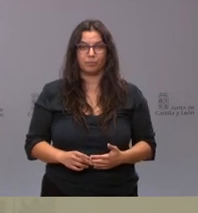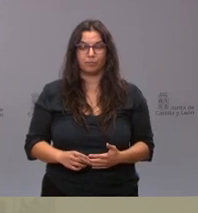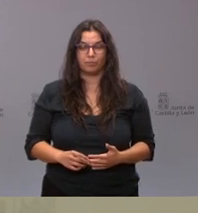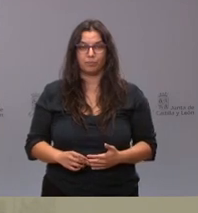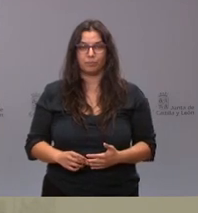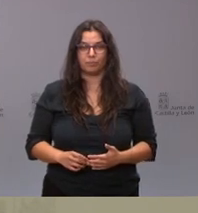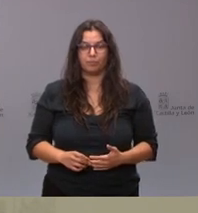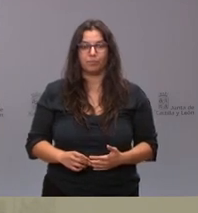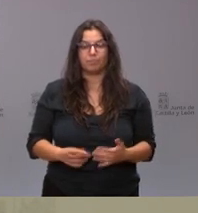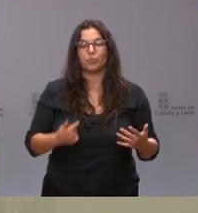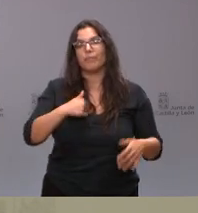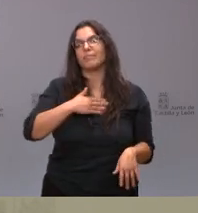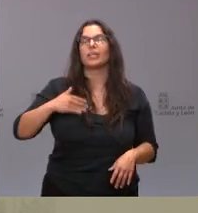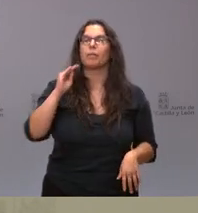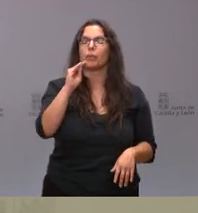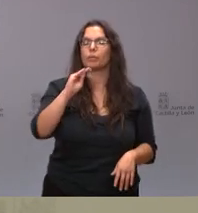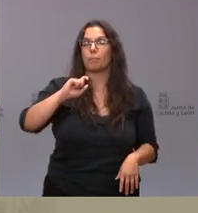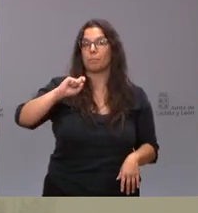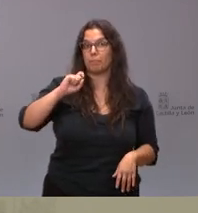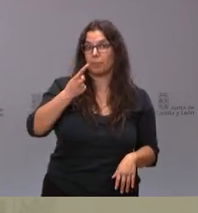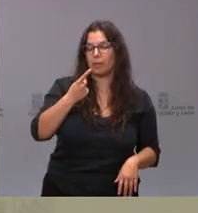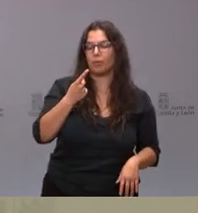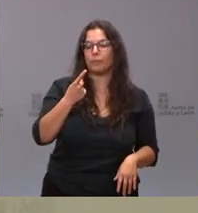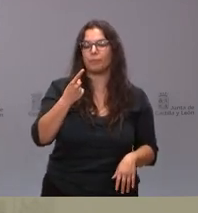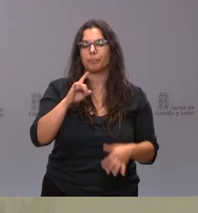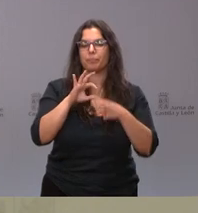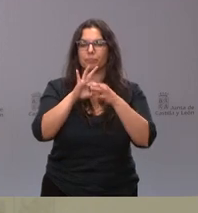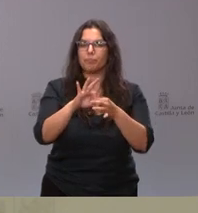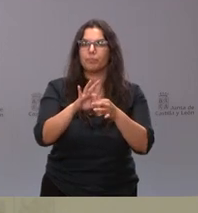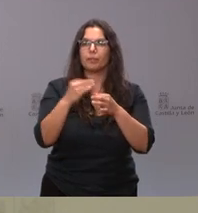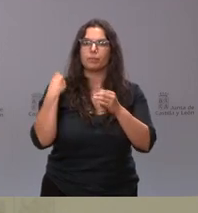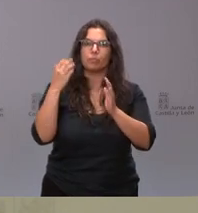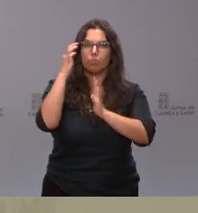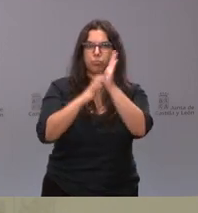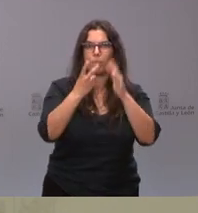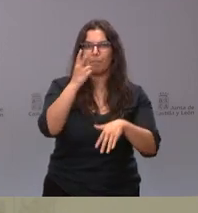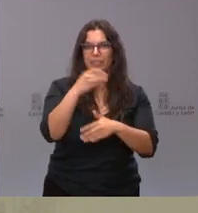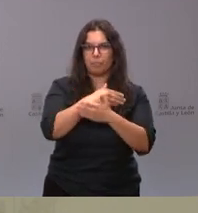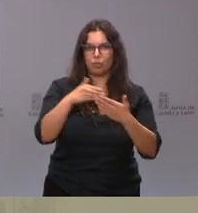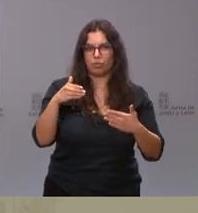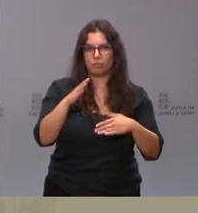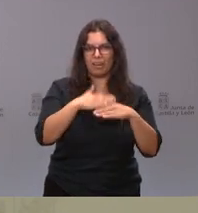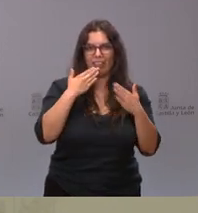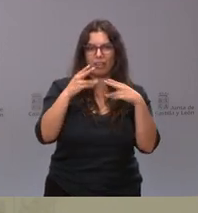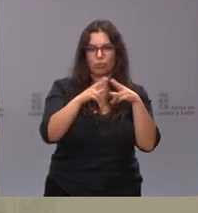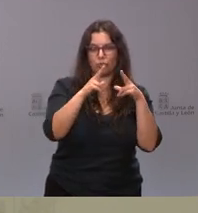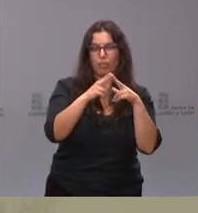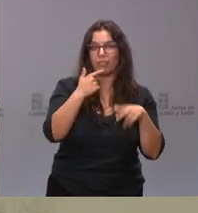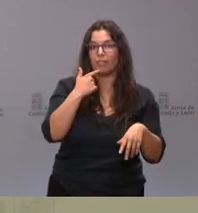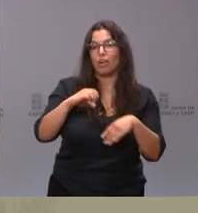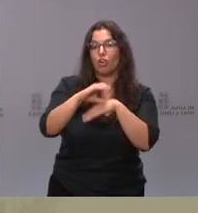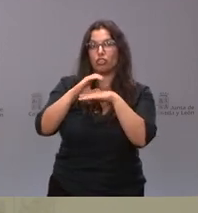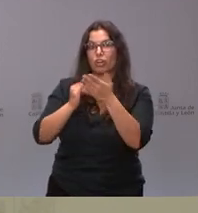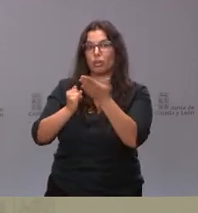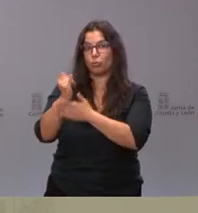Sí, le quería preguntar. En primer lugar, y en el marco de esta reducción de 20 millones, el consejero de Agricultura comentó ayer que también